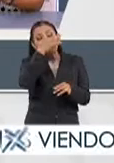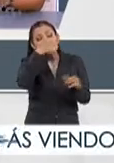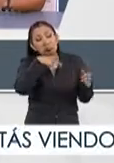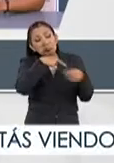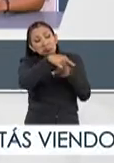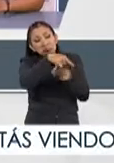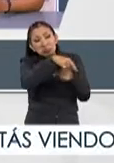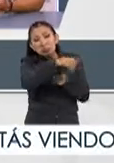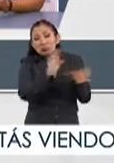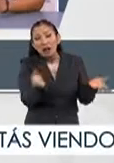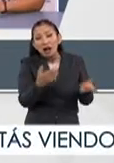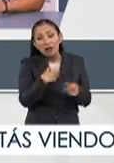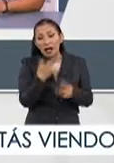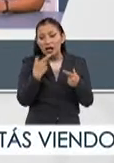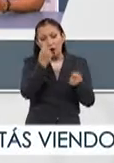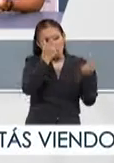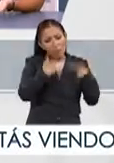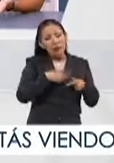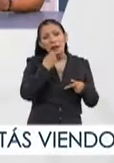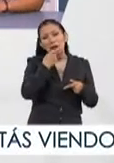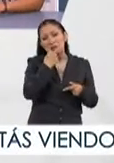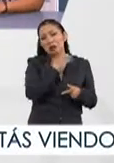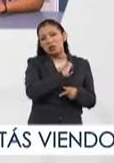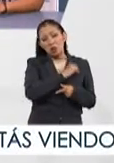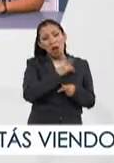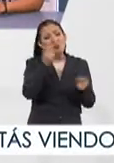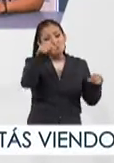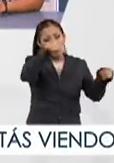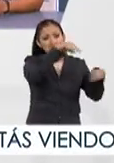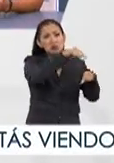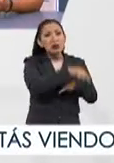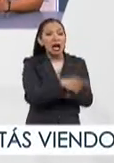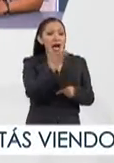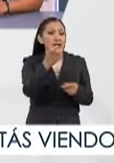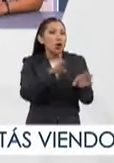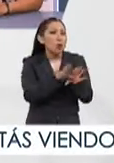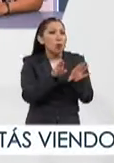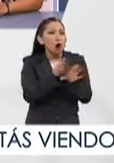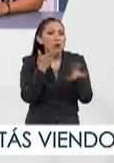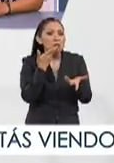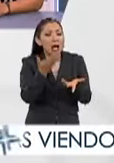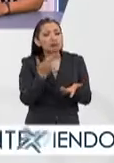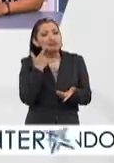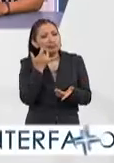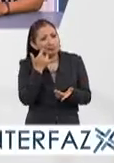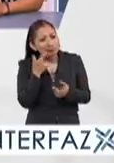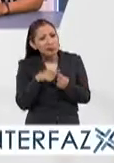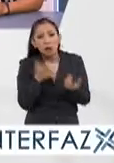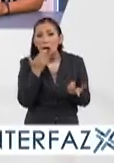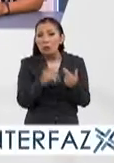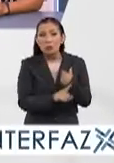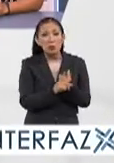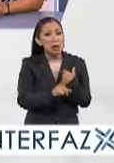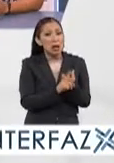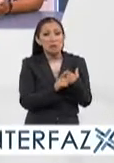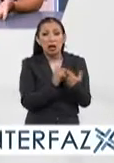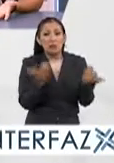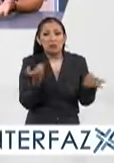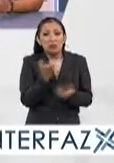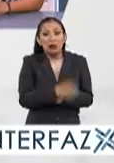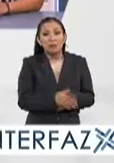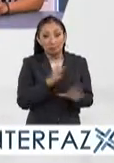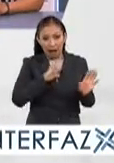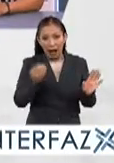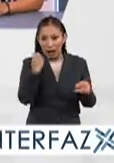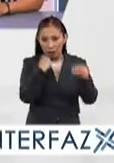Unidos, sino está muy cerca. Y hay personas que hablan, pues, digamos, español también. O sea, son como que muy amigables. No tuve ningún problema como con eso.